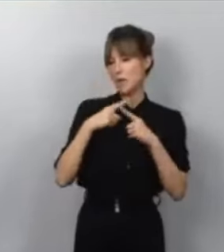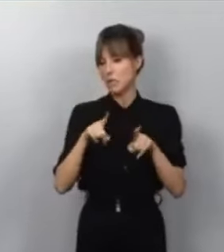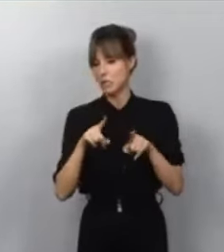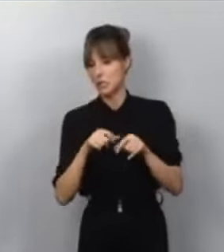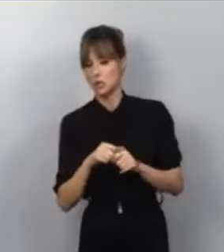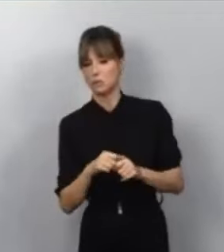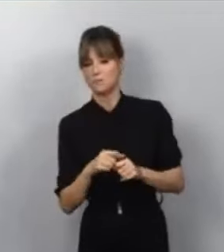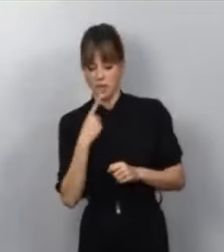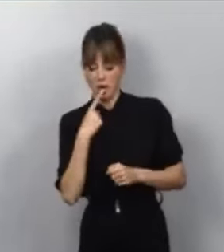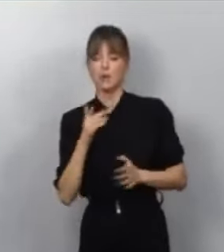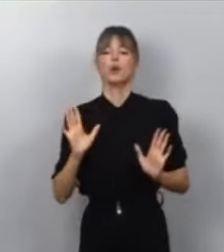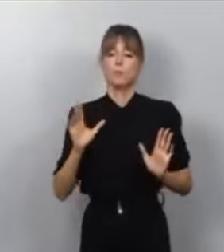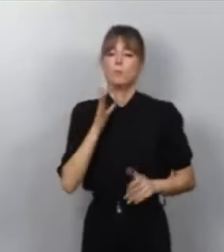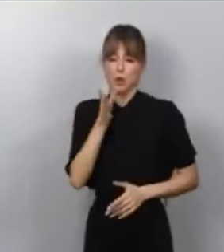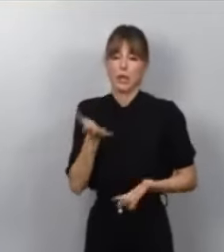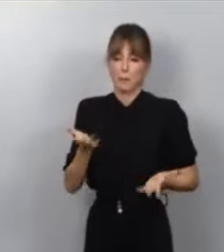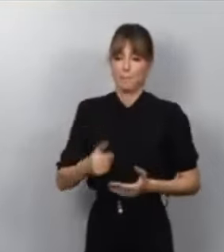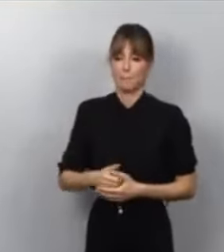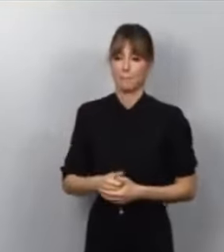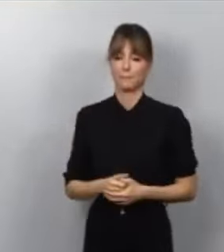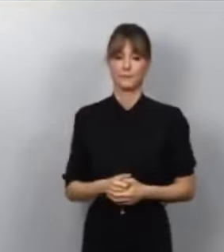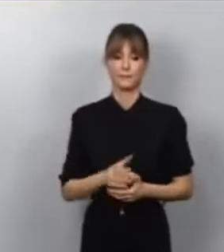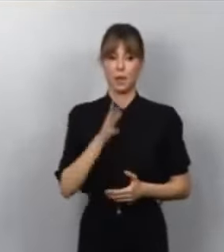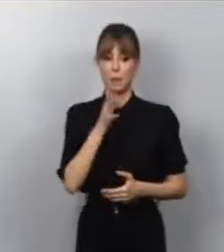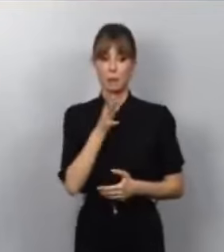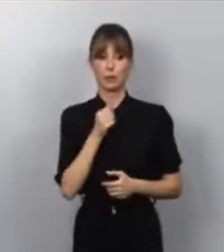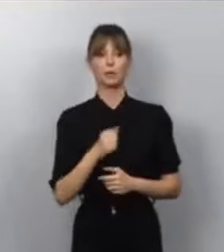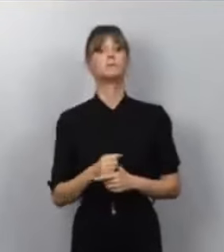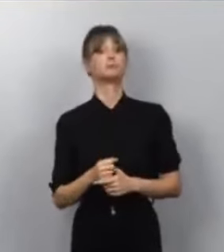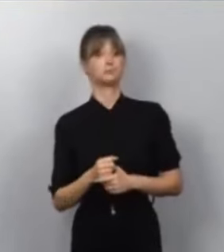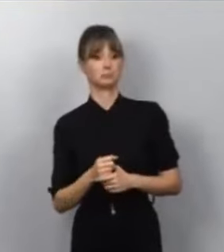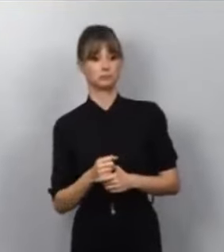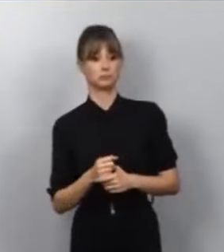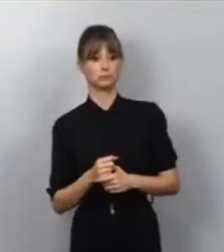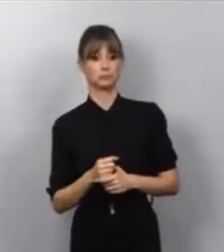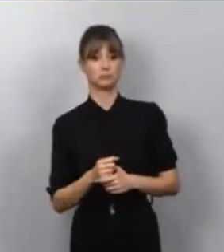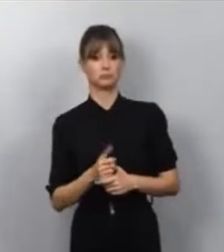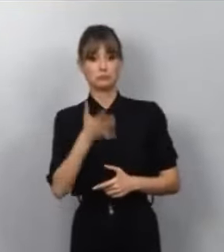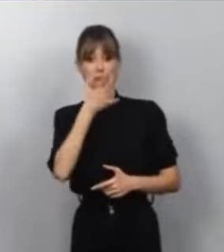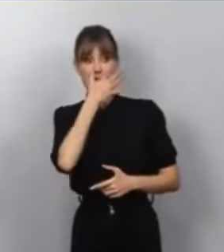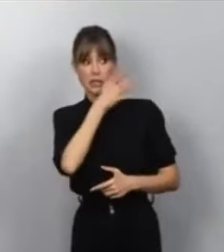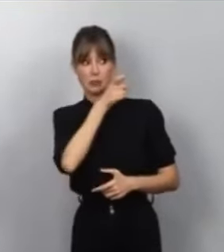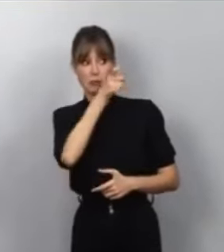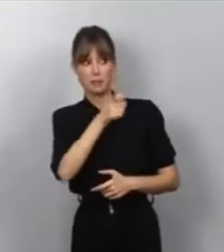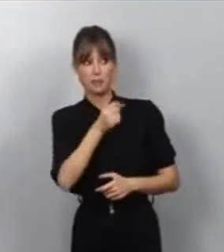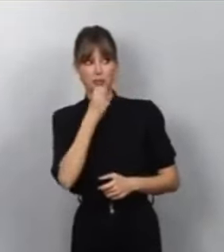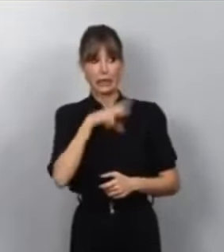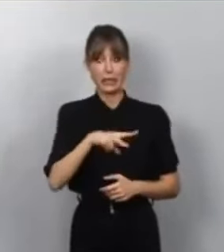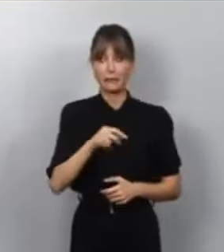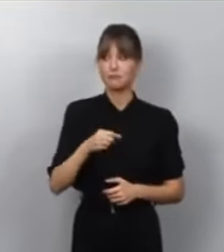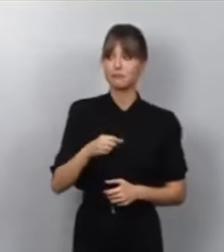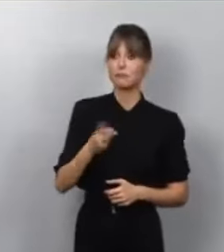¿Por qué digo esto? Porque uno va a mirar quiénes son los denunciantes y son los mismos.